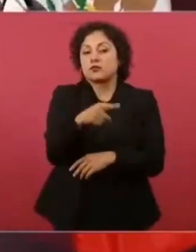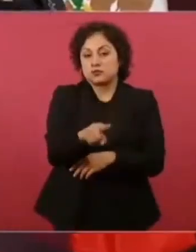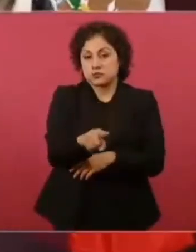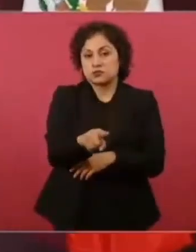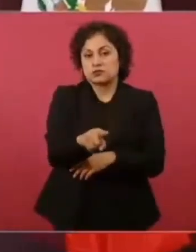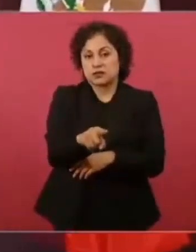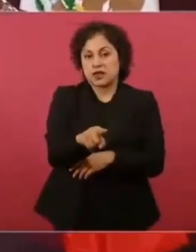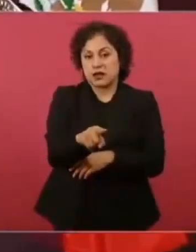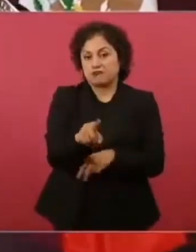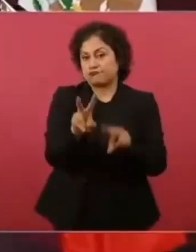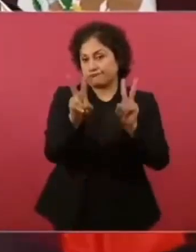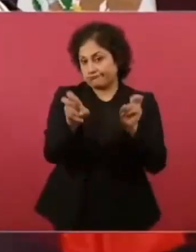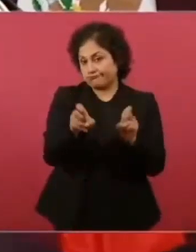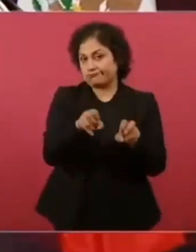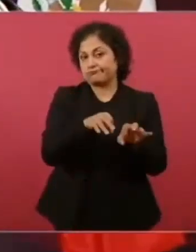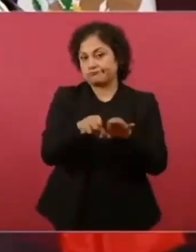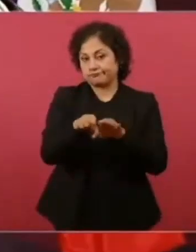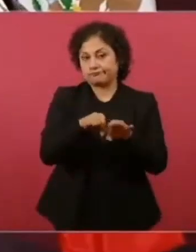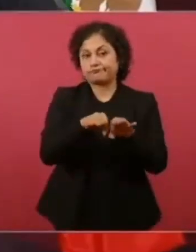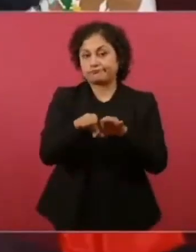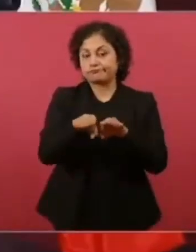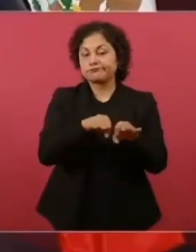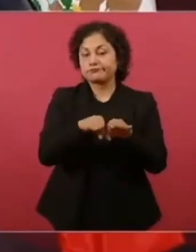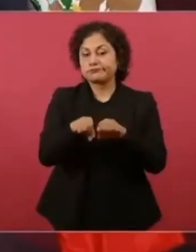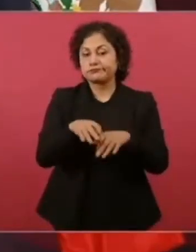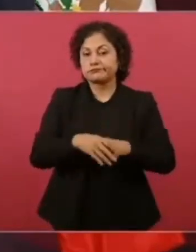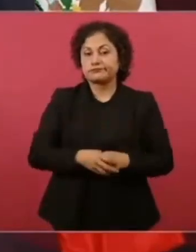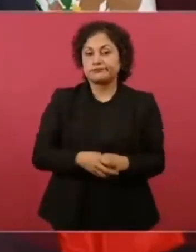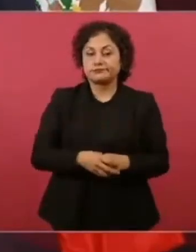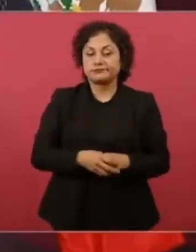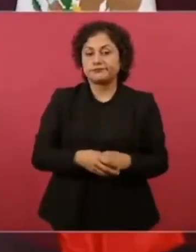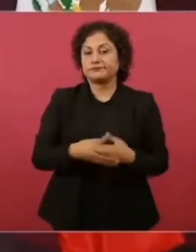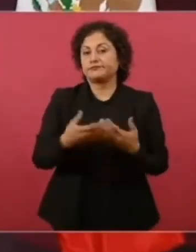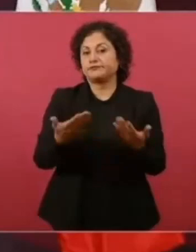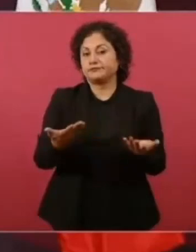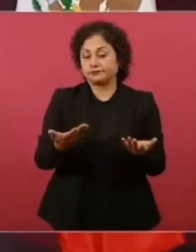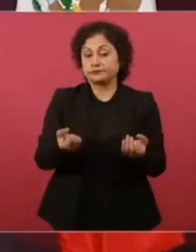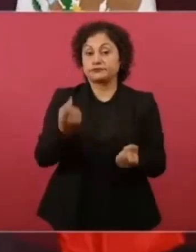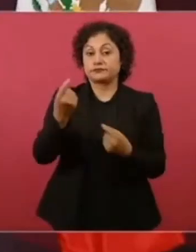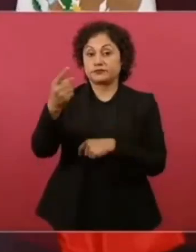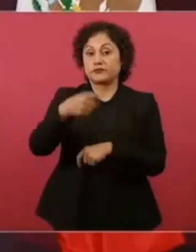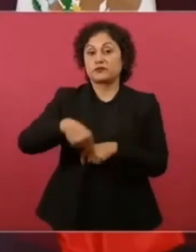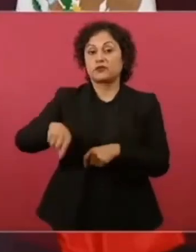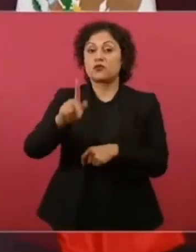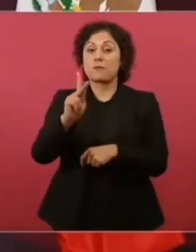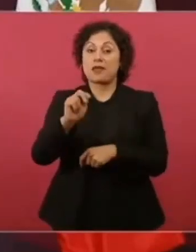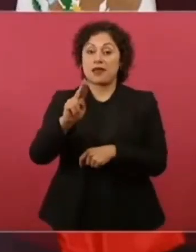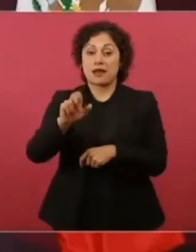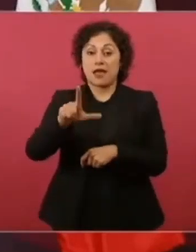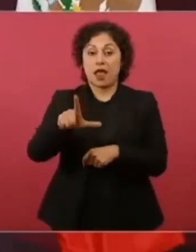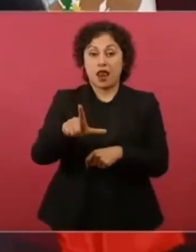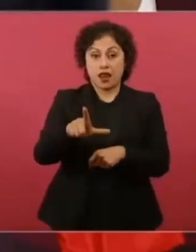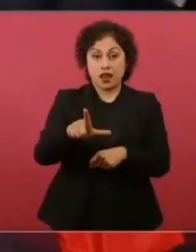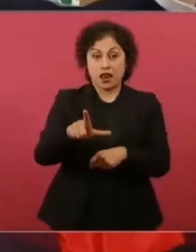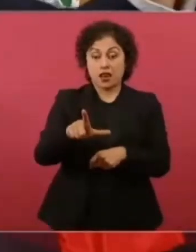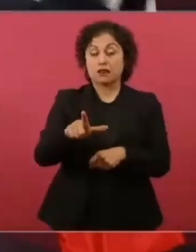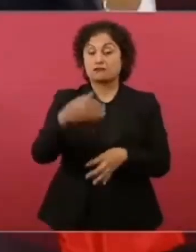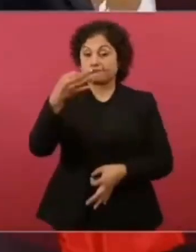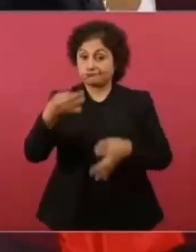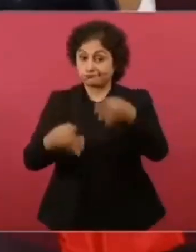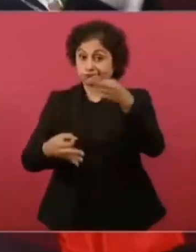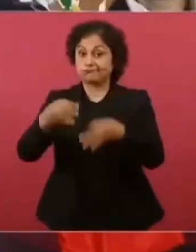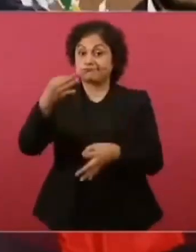laborales, incluso penales. Entonces, hay que buscar